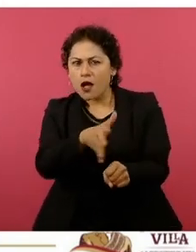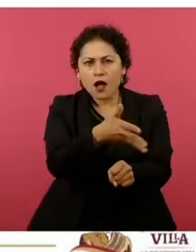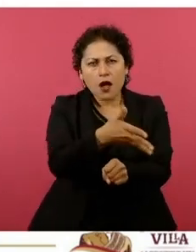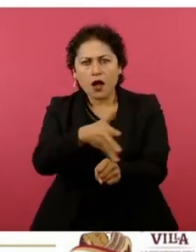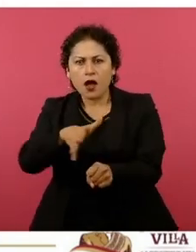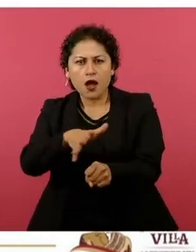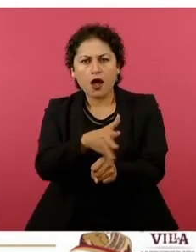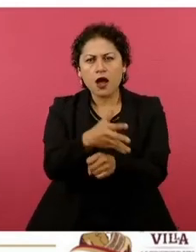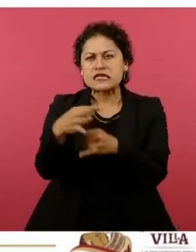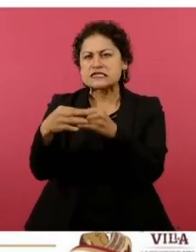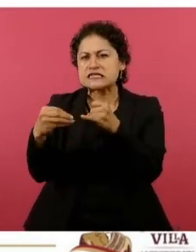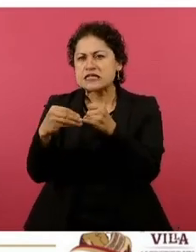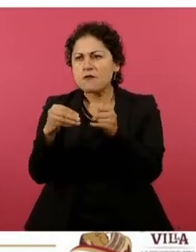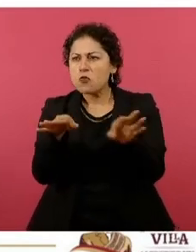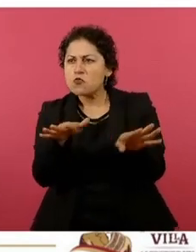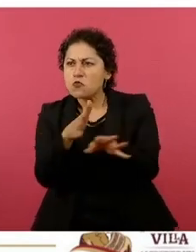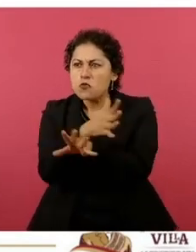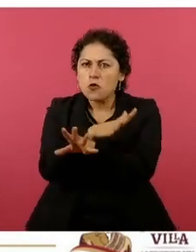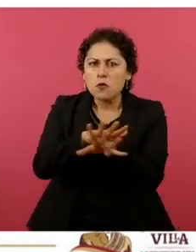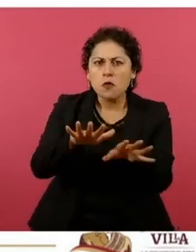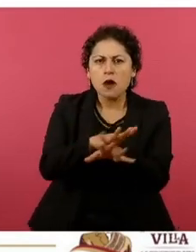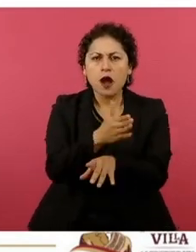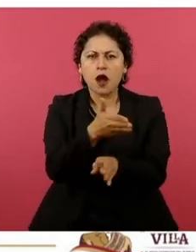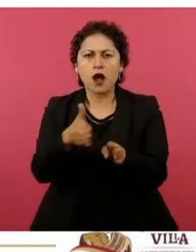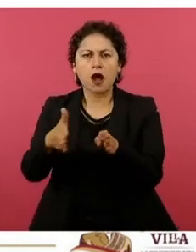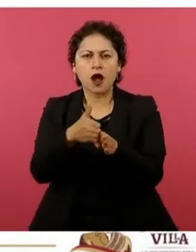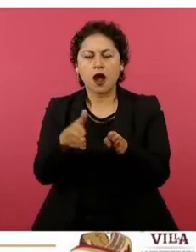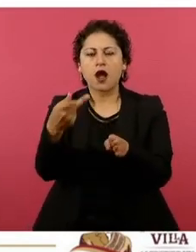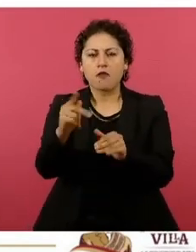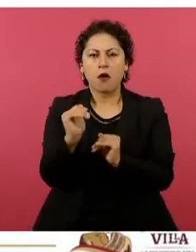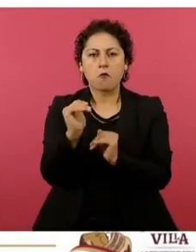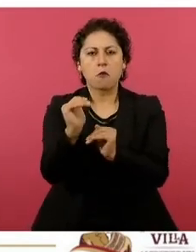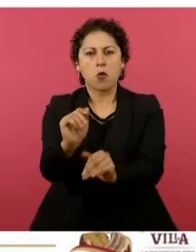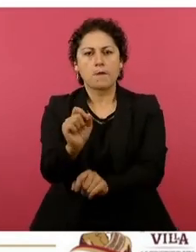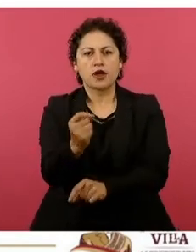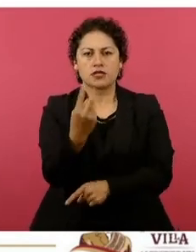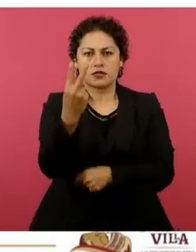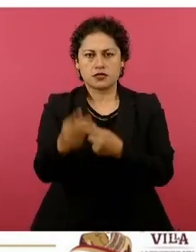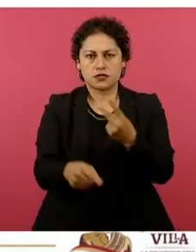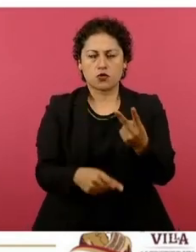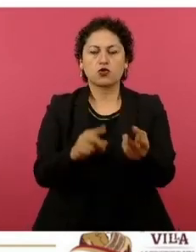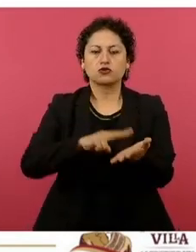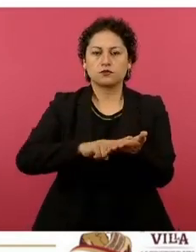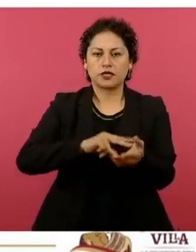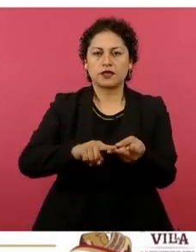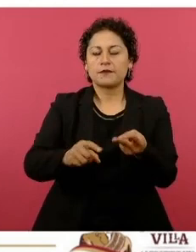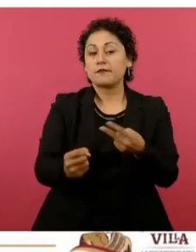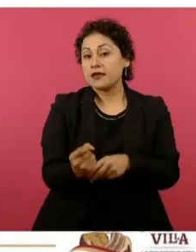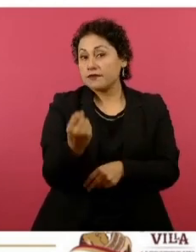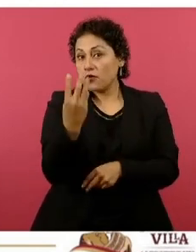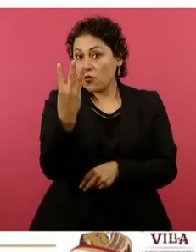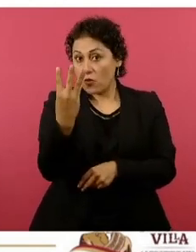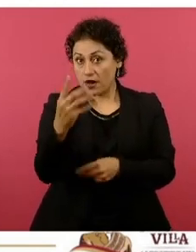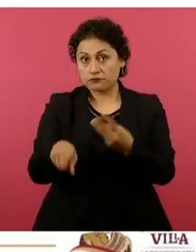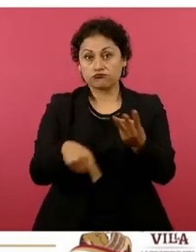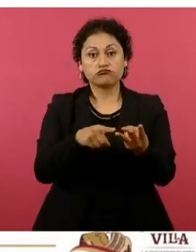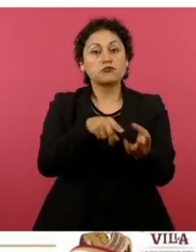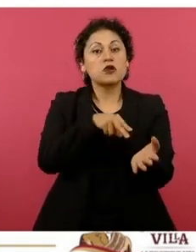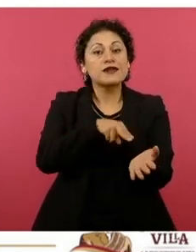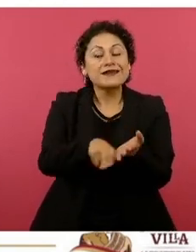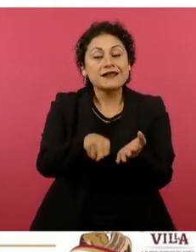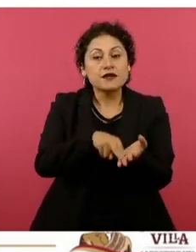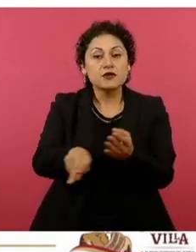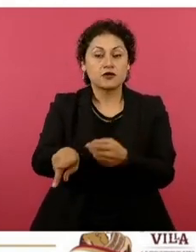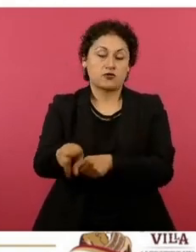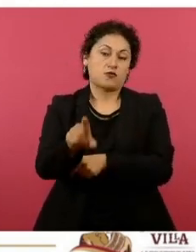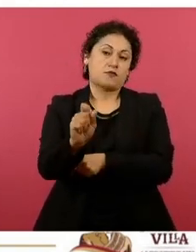centavos, pero se ha mantenido a 22 pesos la regular, a 24 la premium y a 23 el diésel y lo